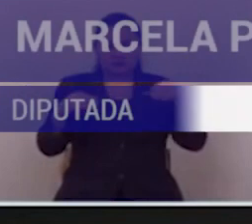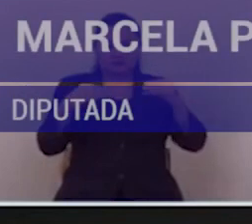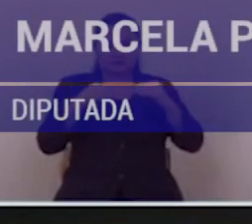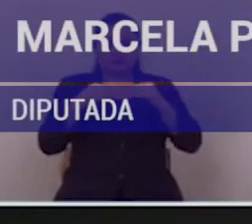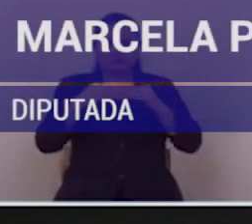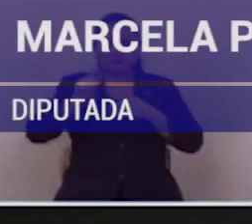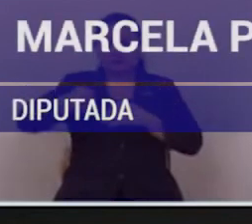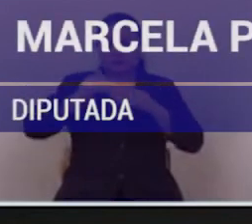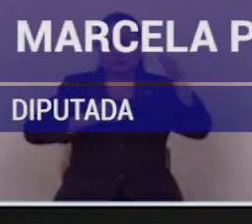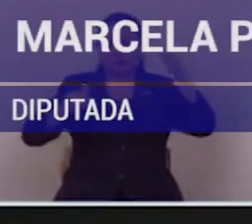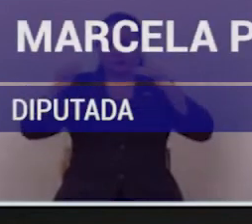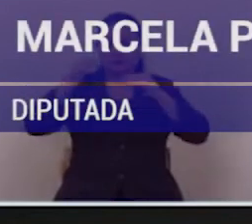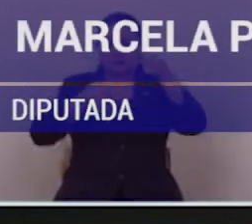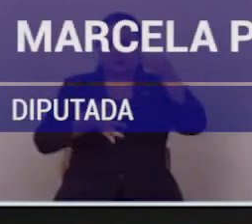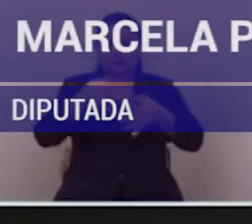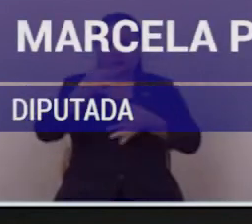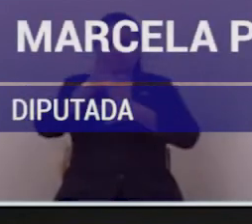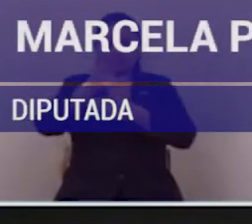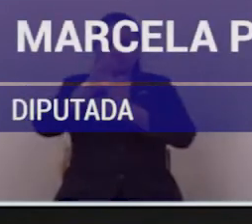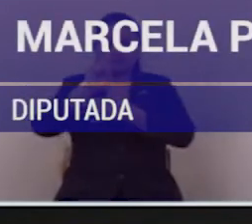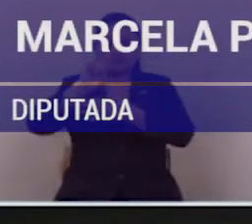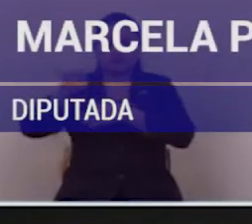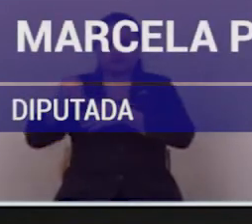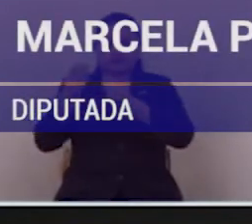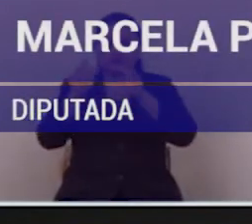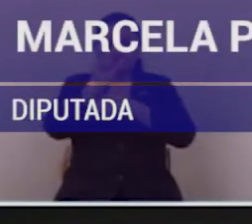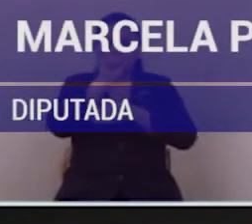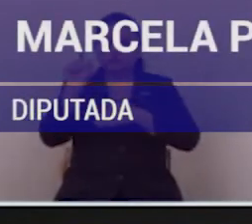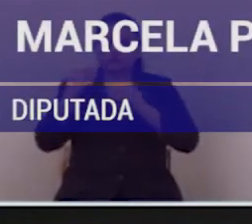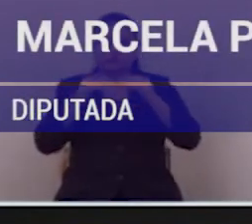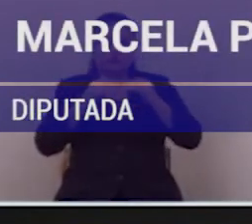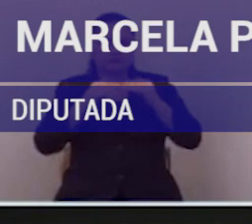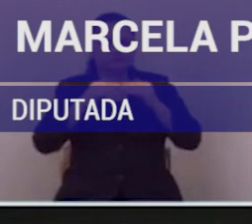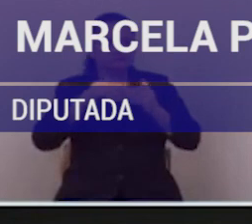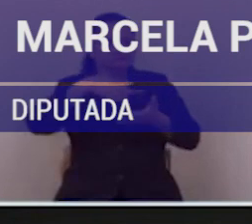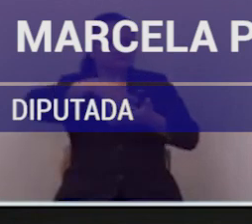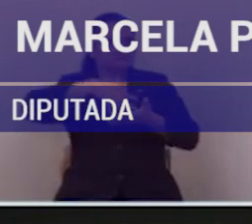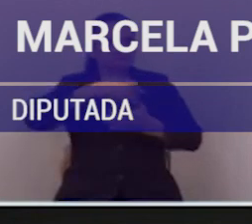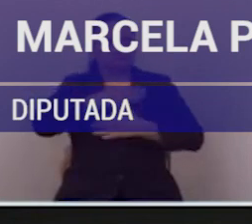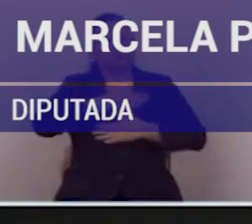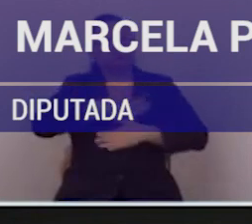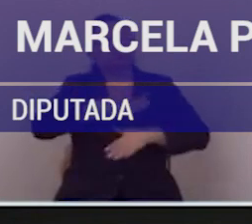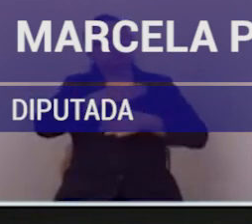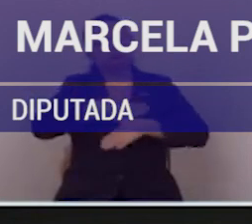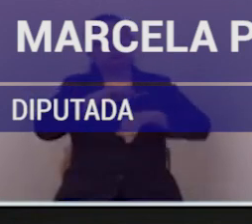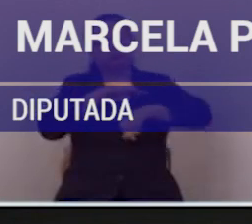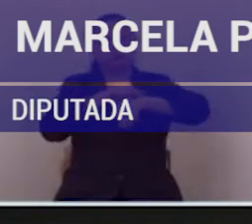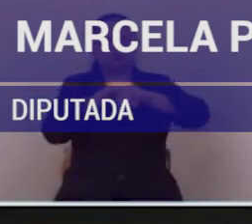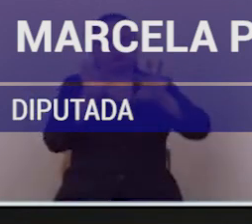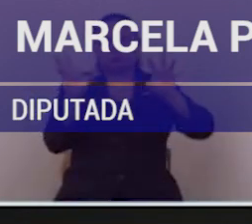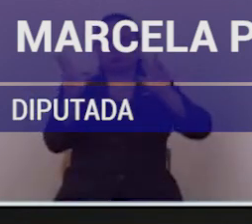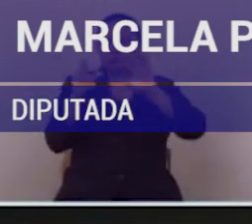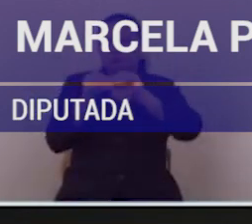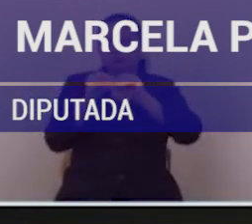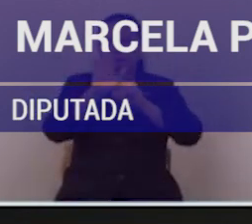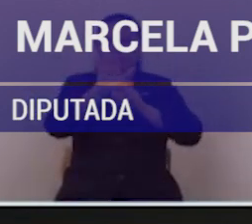porque también la Corte Suprema de Justicia tiene algunos vehículos en custodia. Entonces la población de alguna manera se acomodaba a esos plazos y le